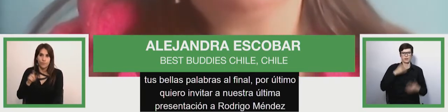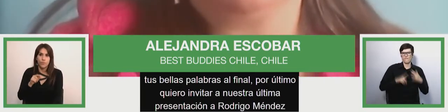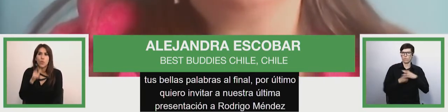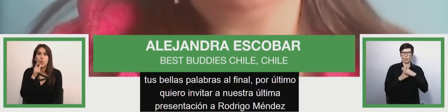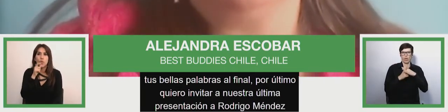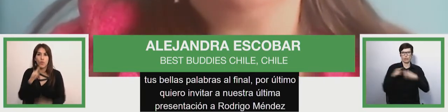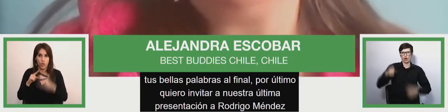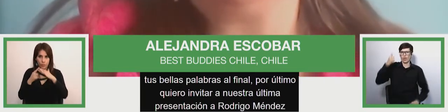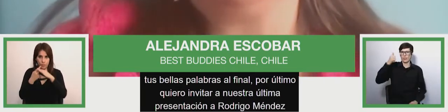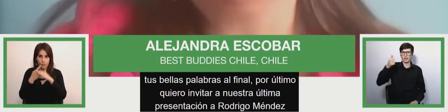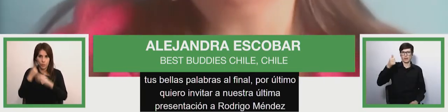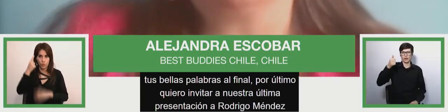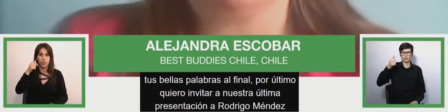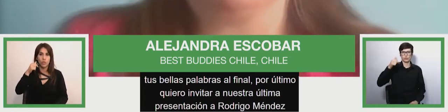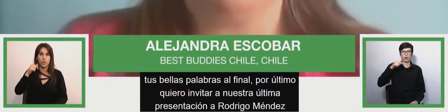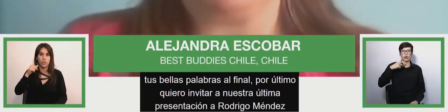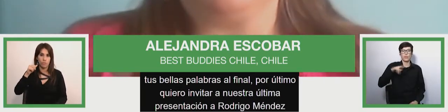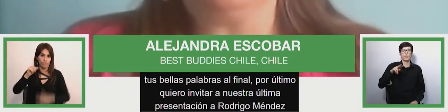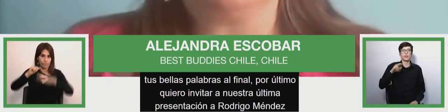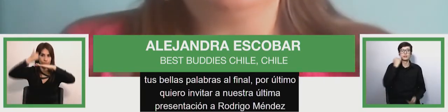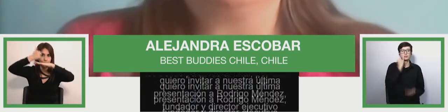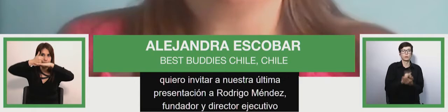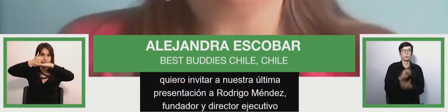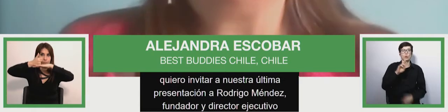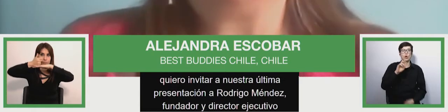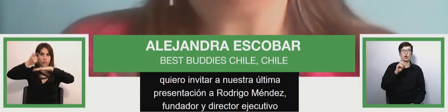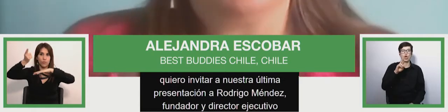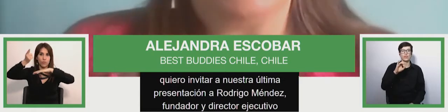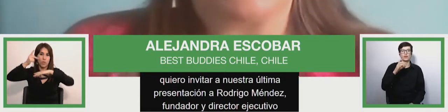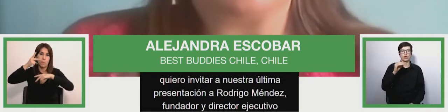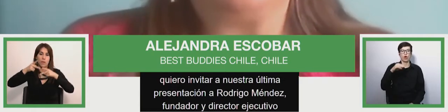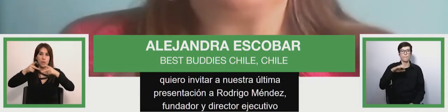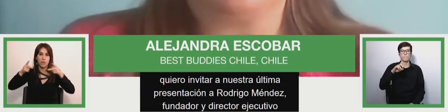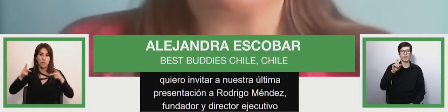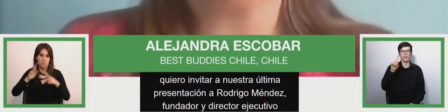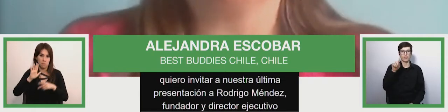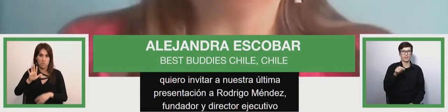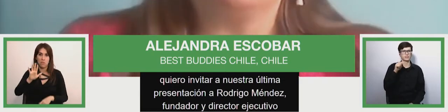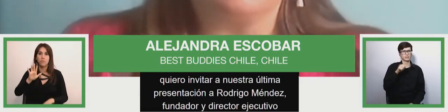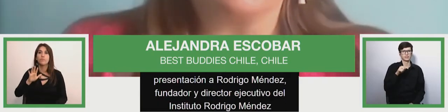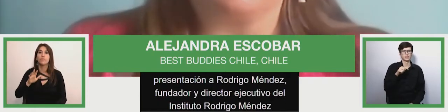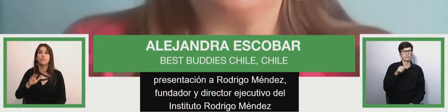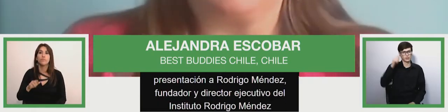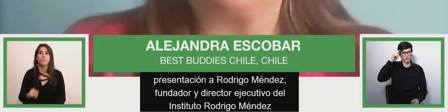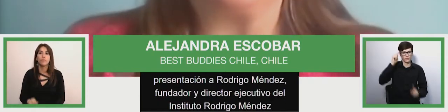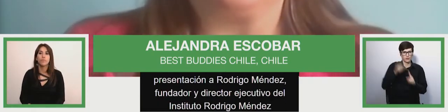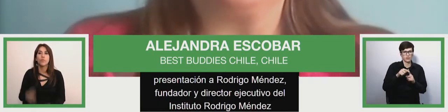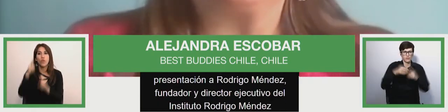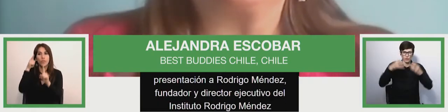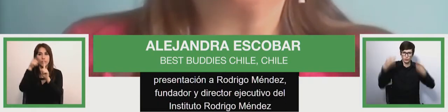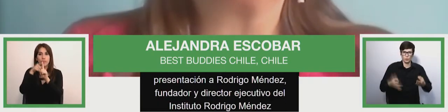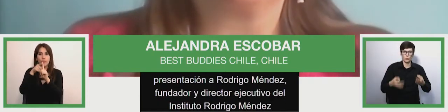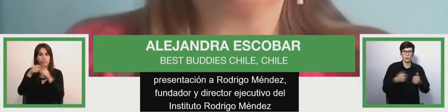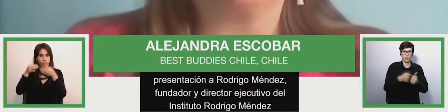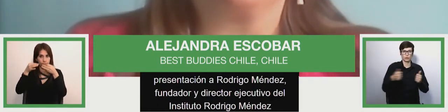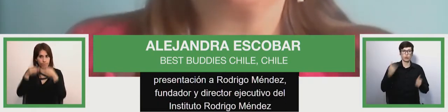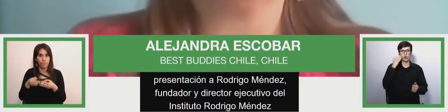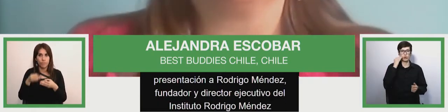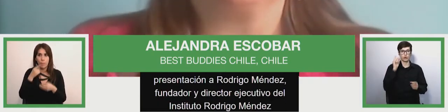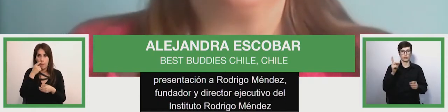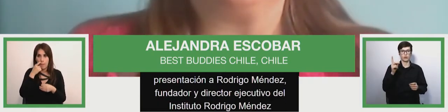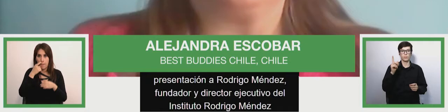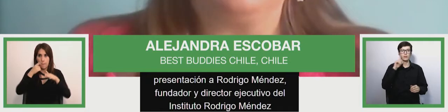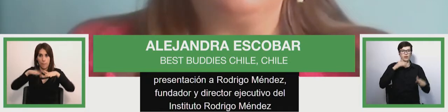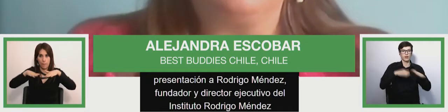director ejecutivo del instituto Rodrigo Méndez cuya misión es garantizar que todos los niños con discapacidad tengan acceso a una